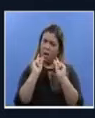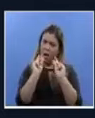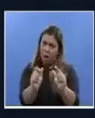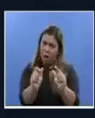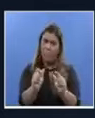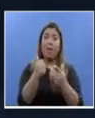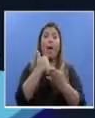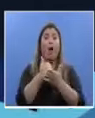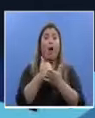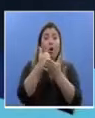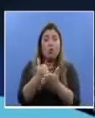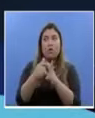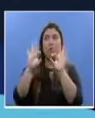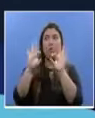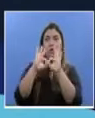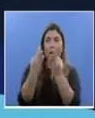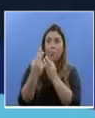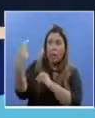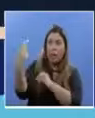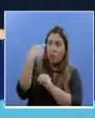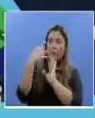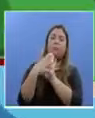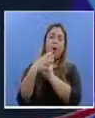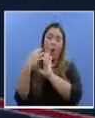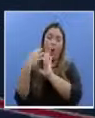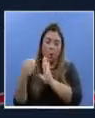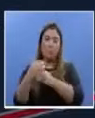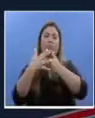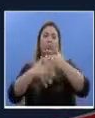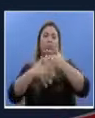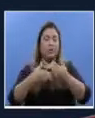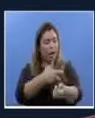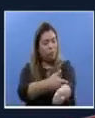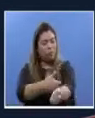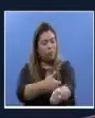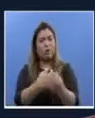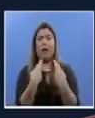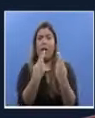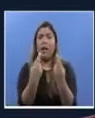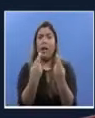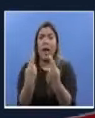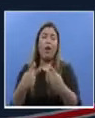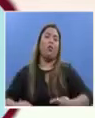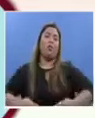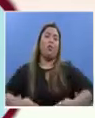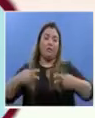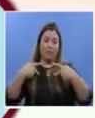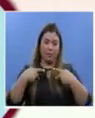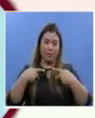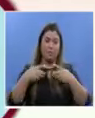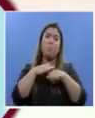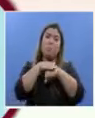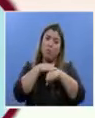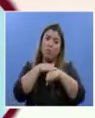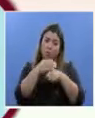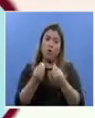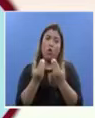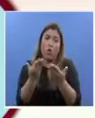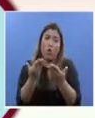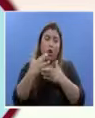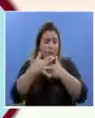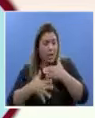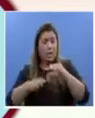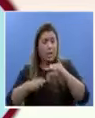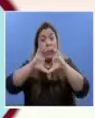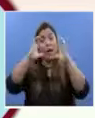familiares y amigos a donar sangre. Es el regalo más valioso que podemos ofrecer a otra persona. Dona sangre para que el mundo